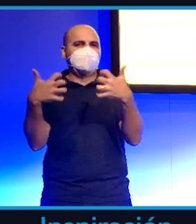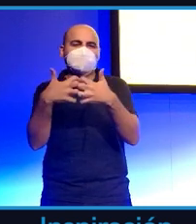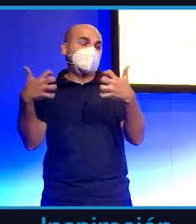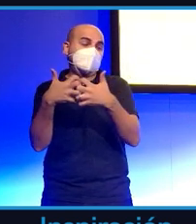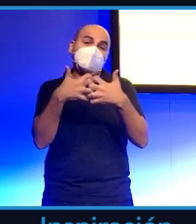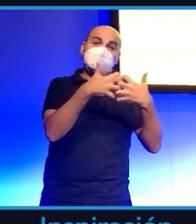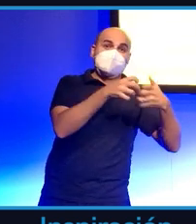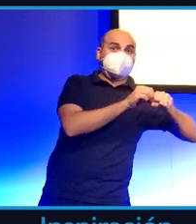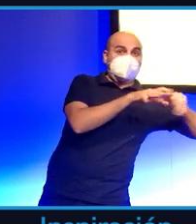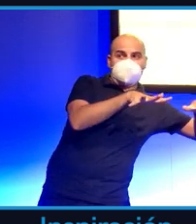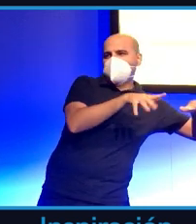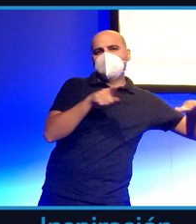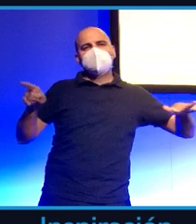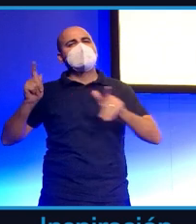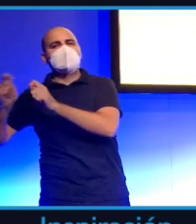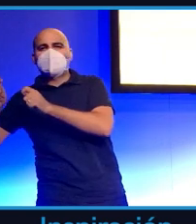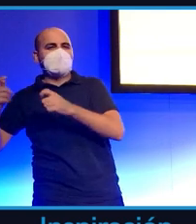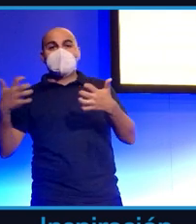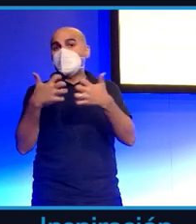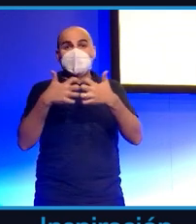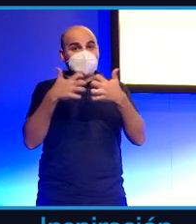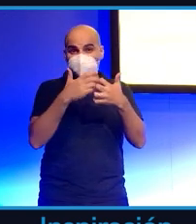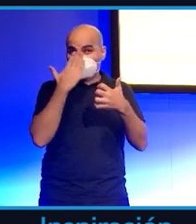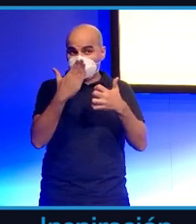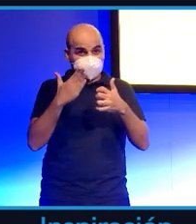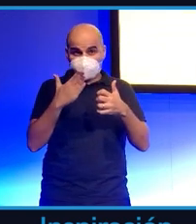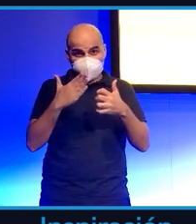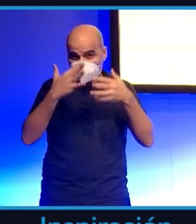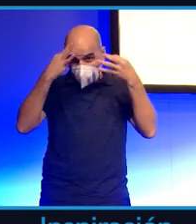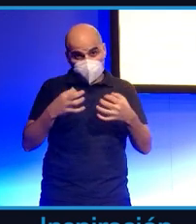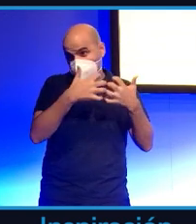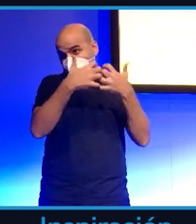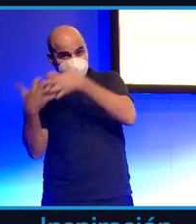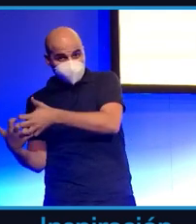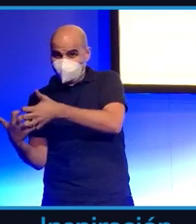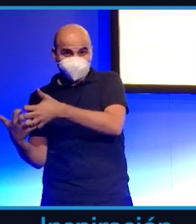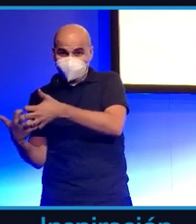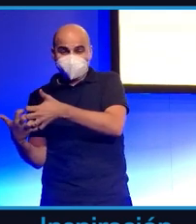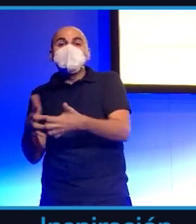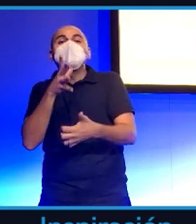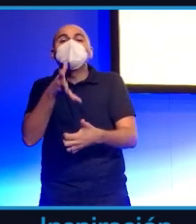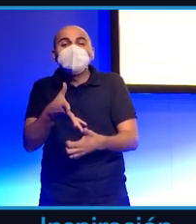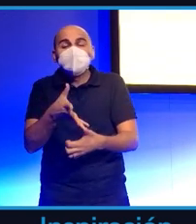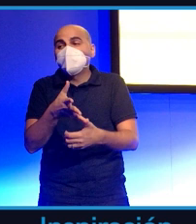el periodismo. Van a perder seguro. Van a perder porque primero hay una ola de